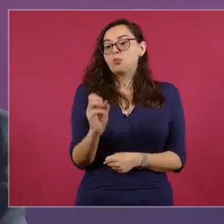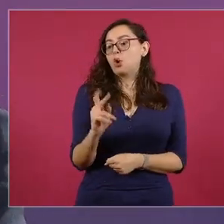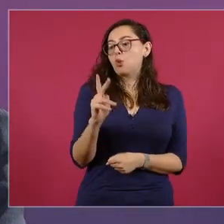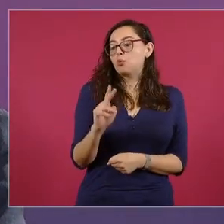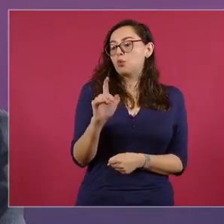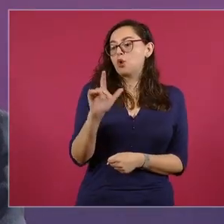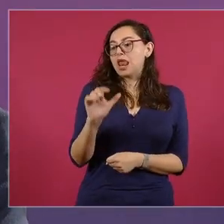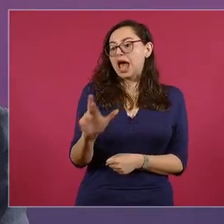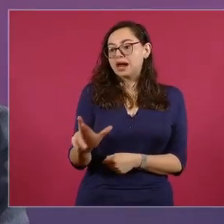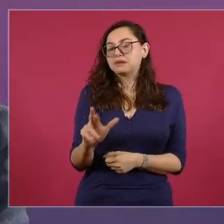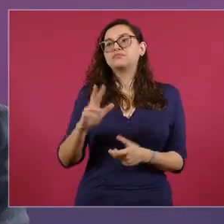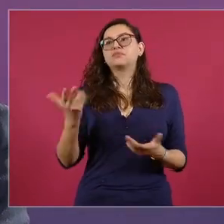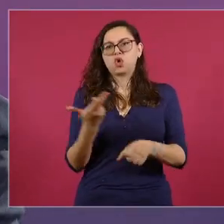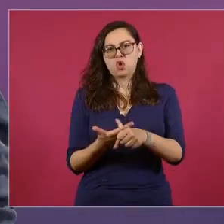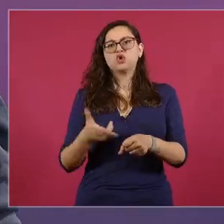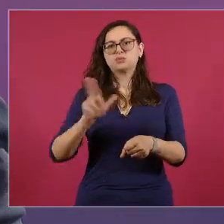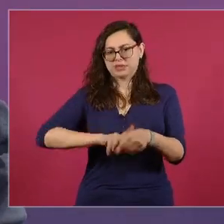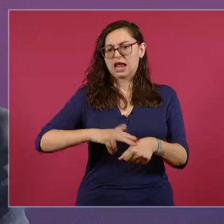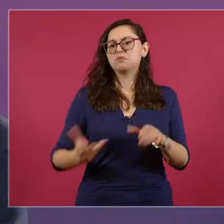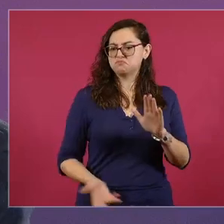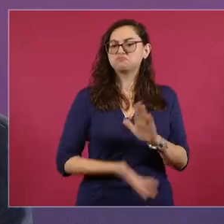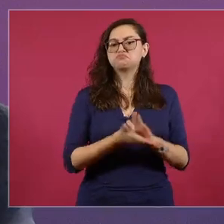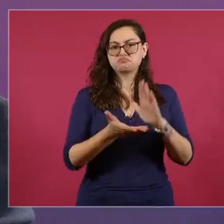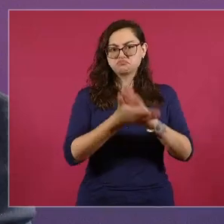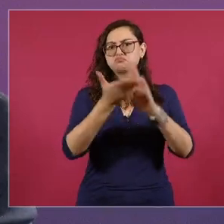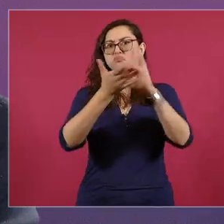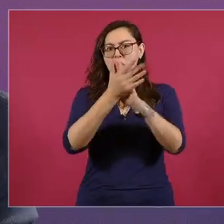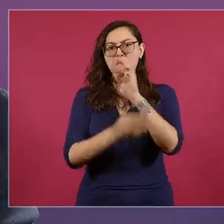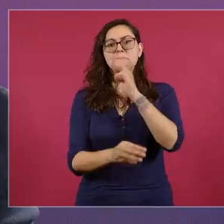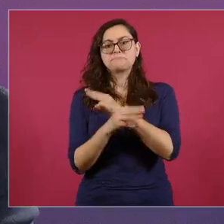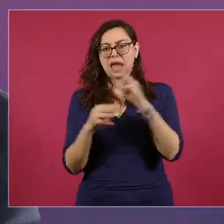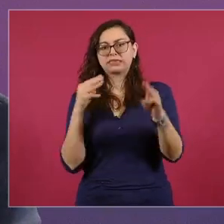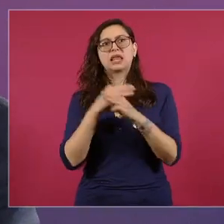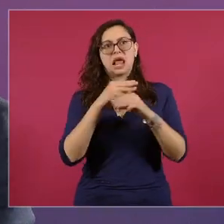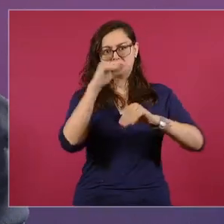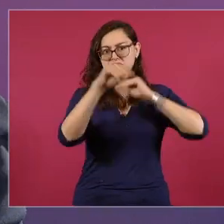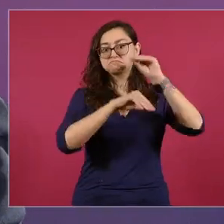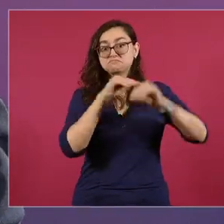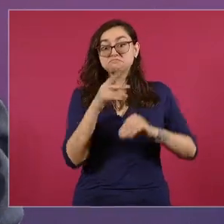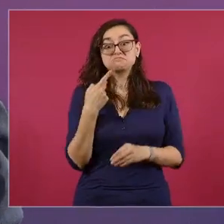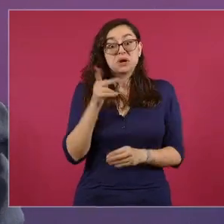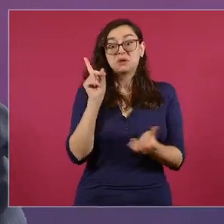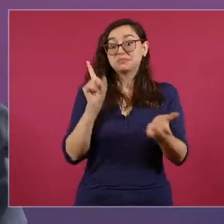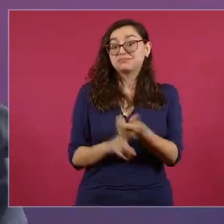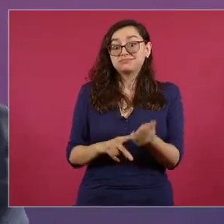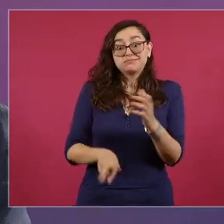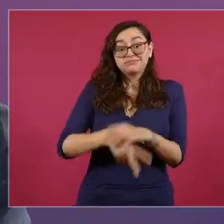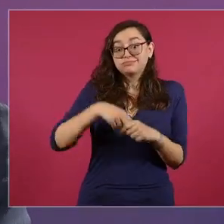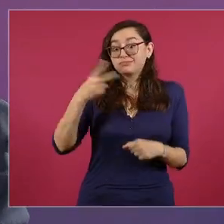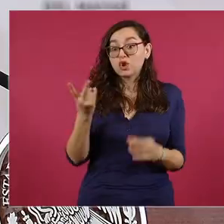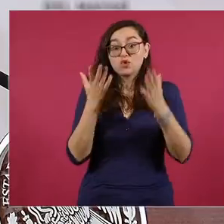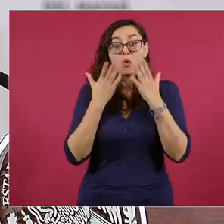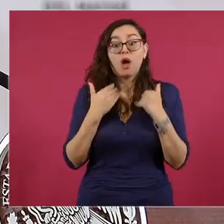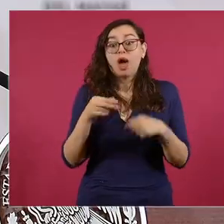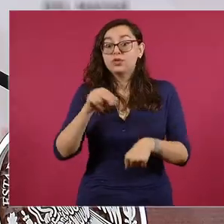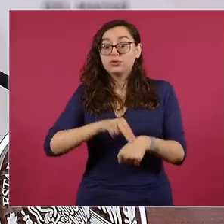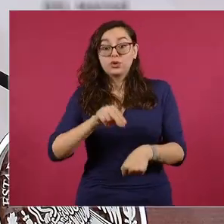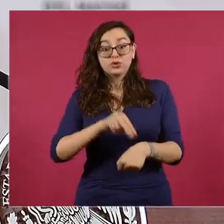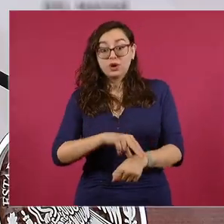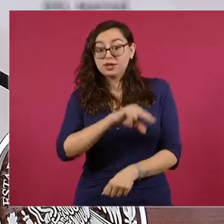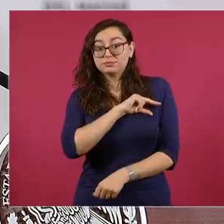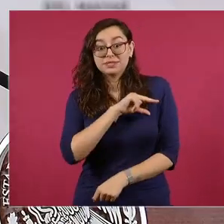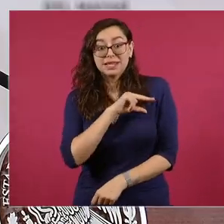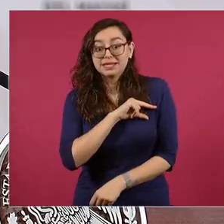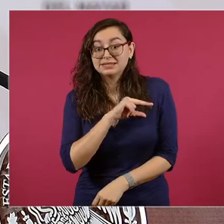y cuando se acababan y cuando se equipaban, muchas veces carecían de los médicos especialistas necesarios para poder operar